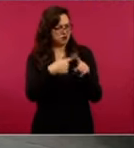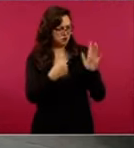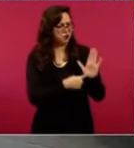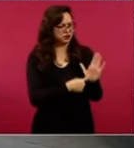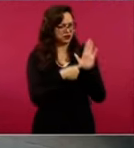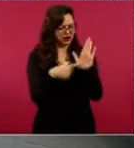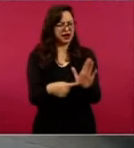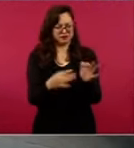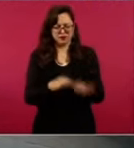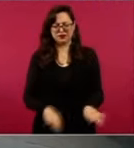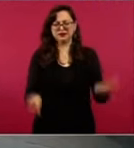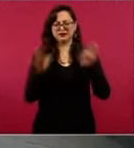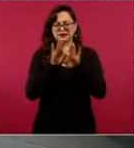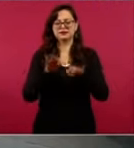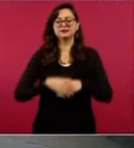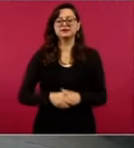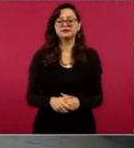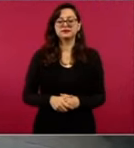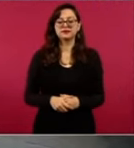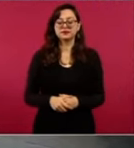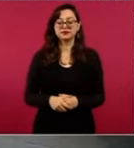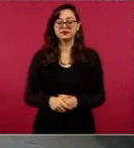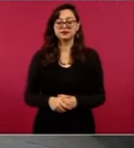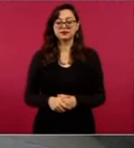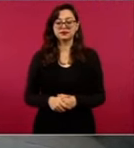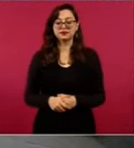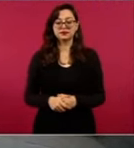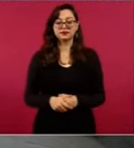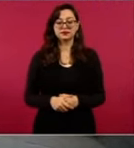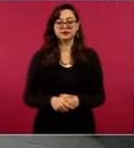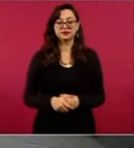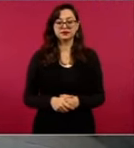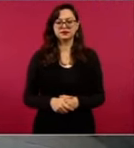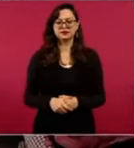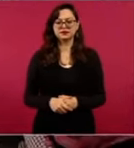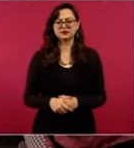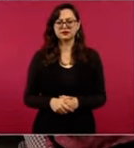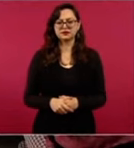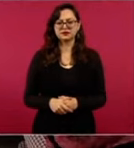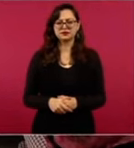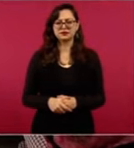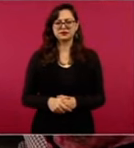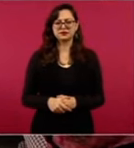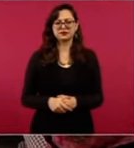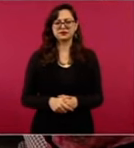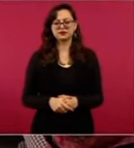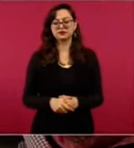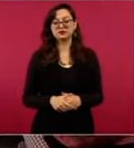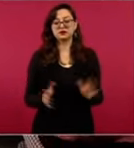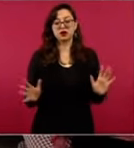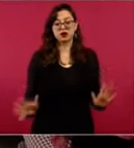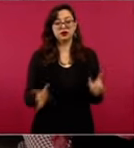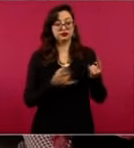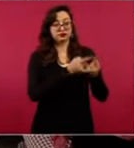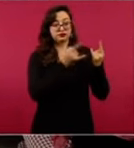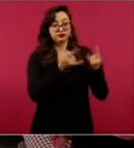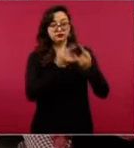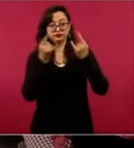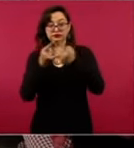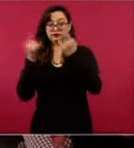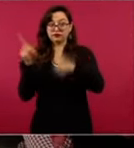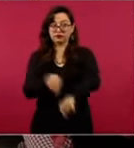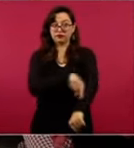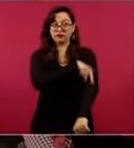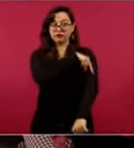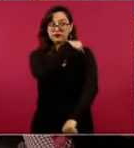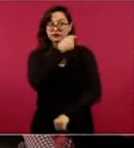los dirigentes. No voy a tardarme en describir biografías, me llevaría mucho